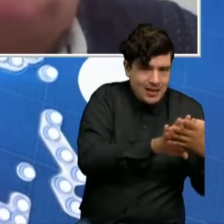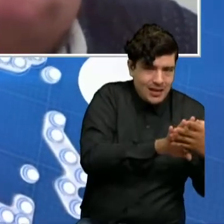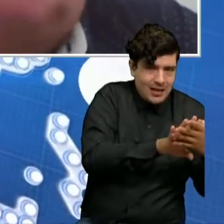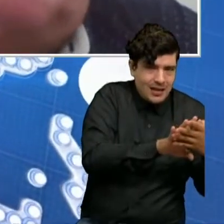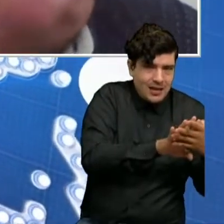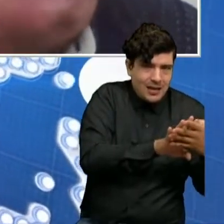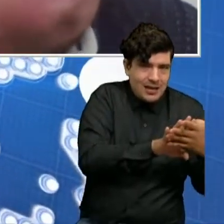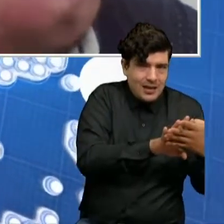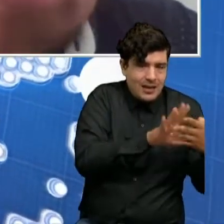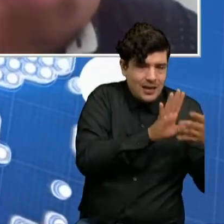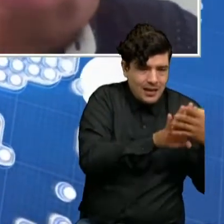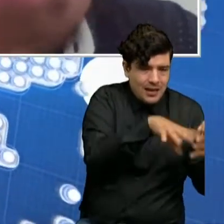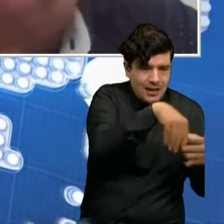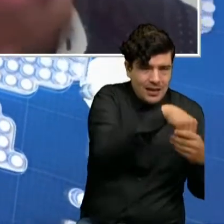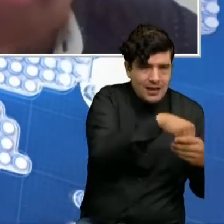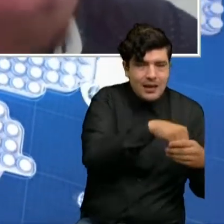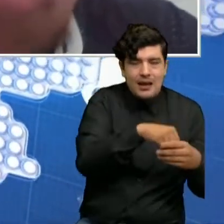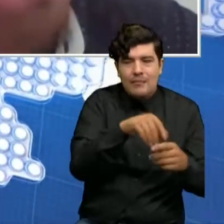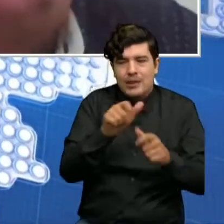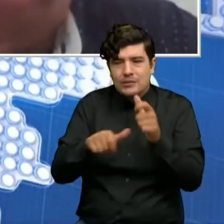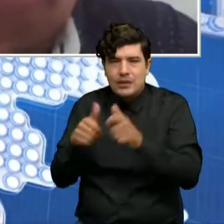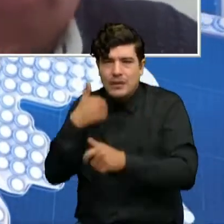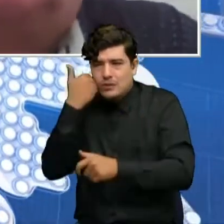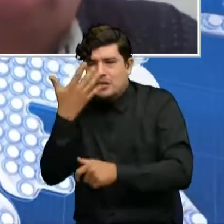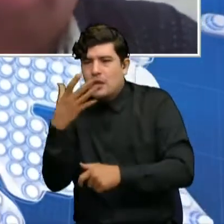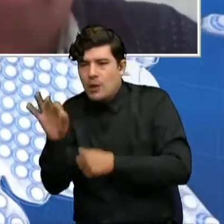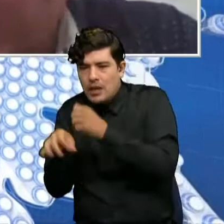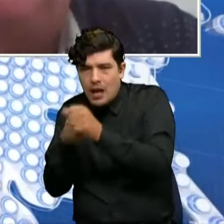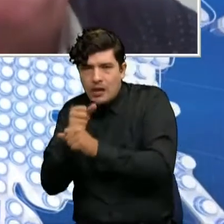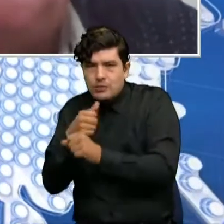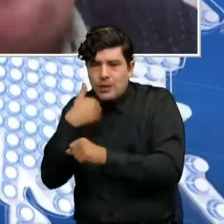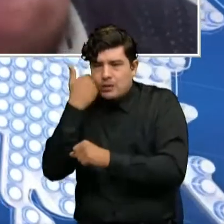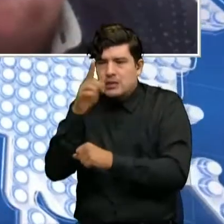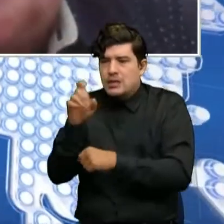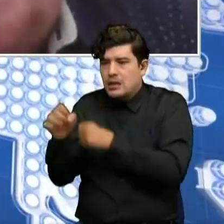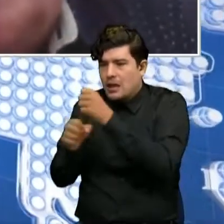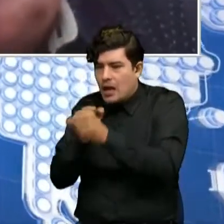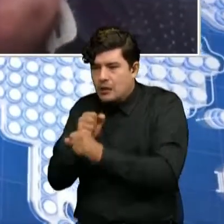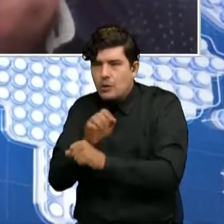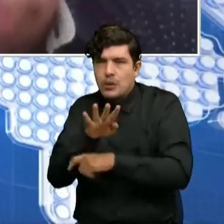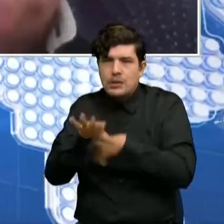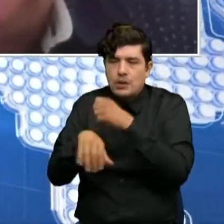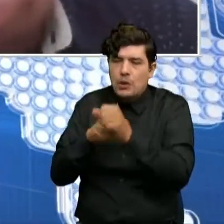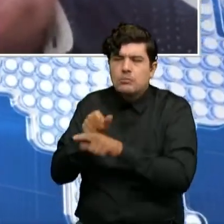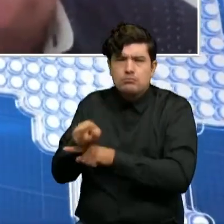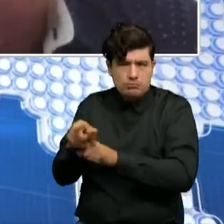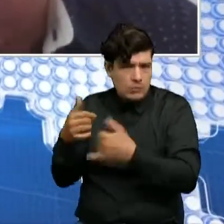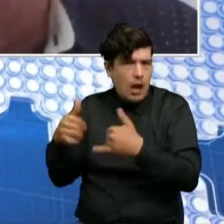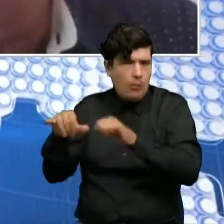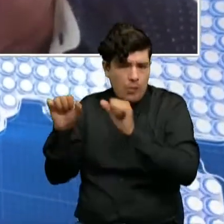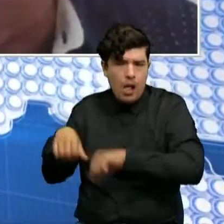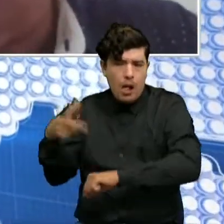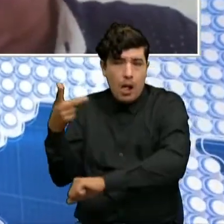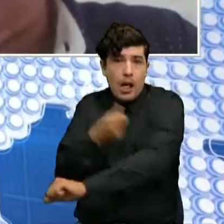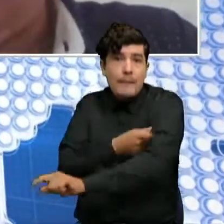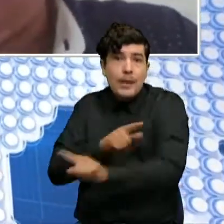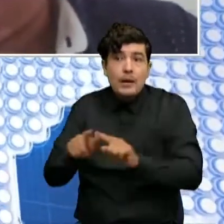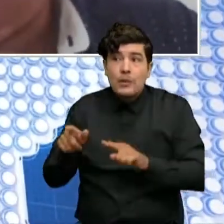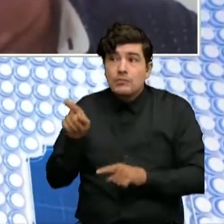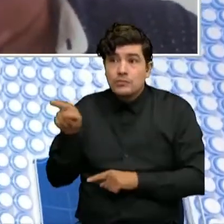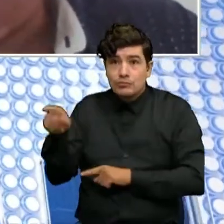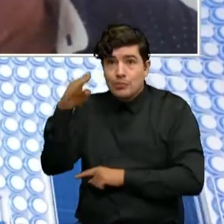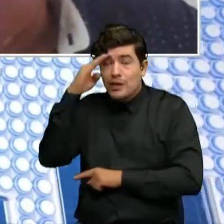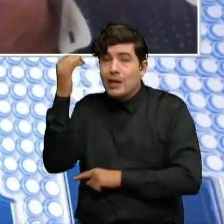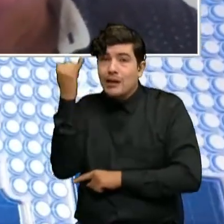los de 50, los de 45, los de 60, en fin. A los guardianes se les habló de que a partir del 5 de